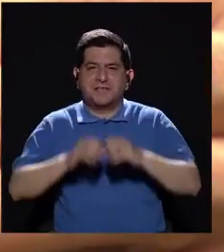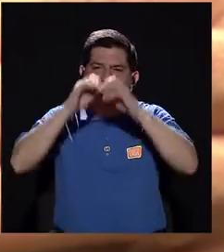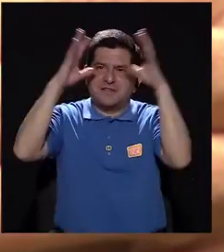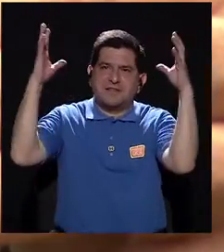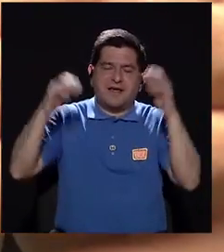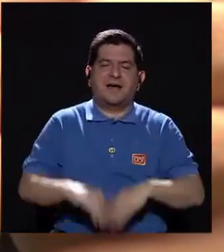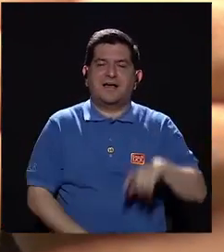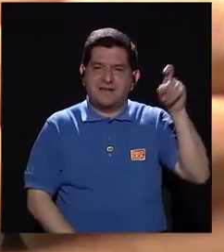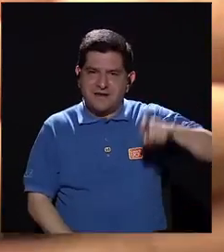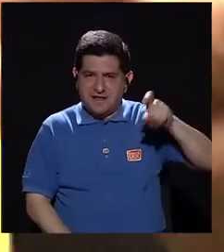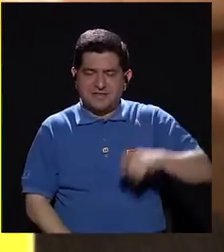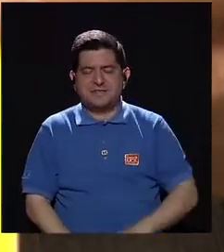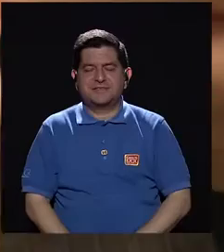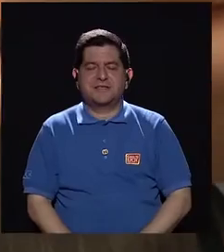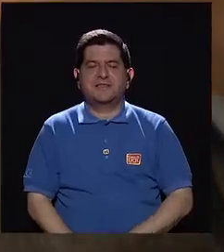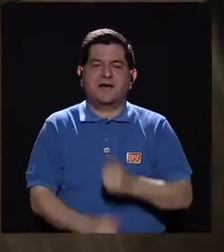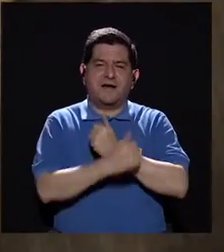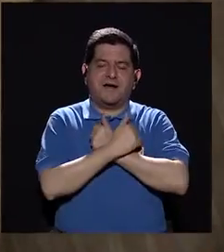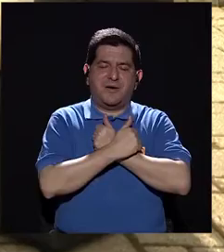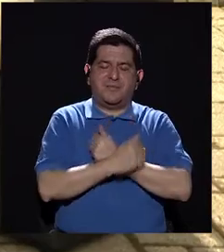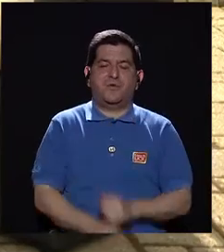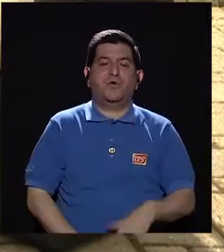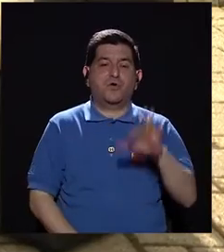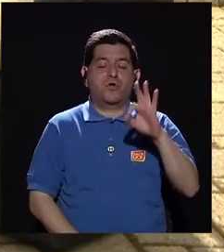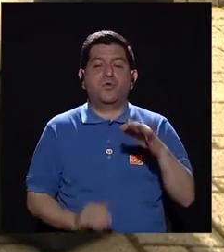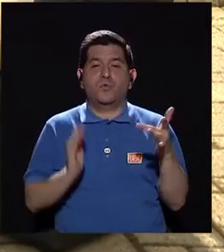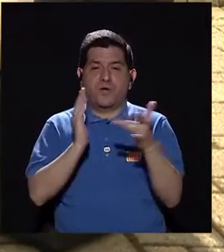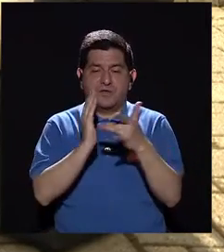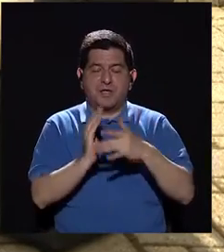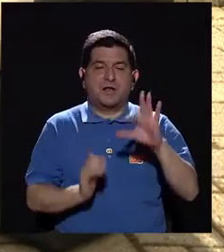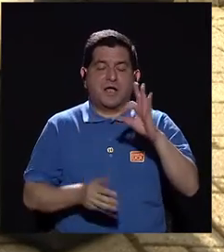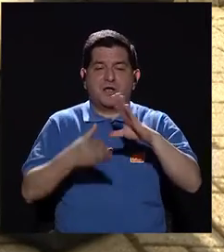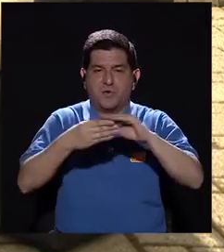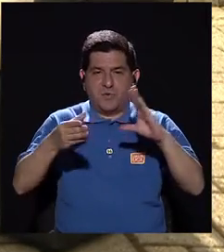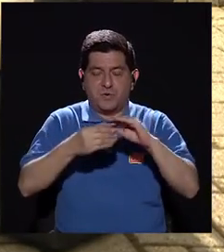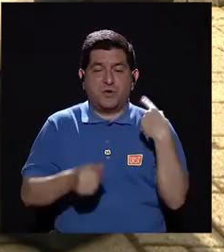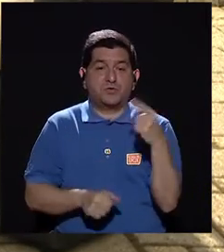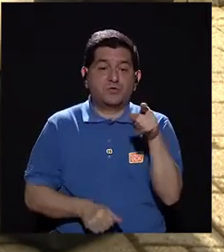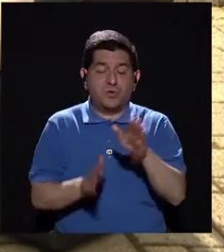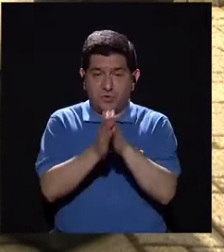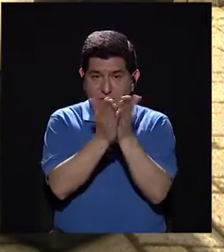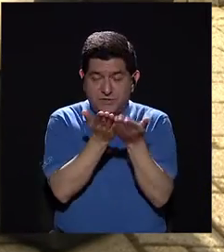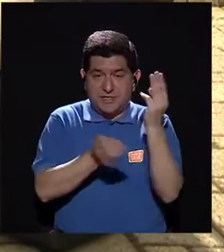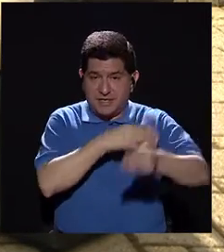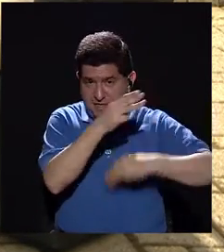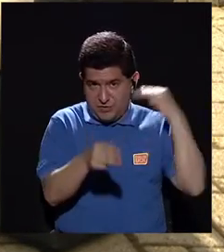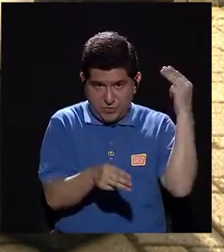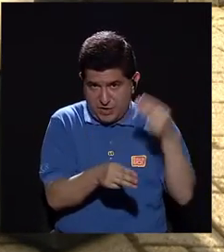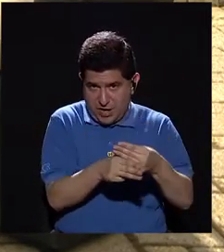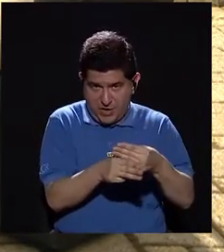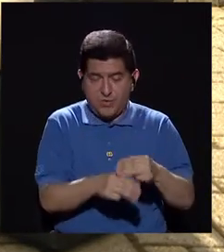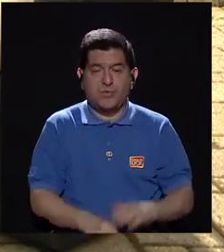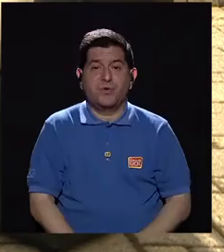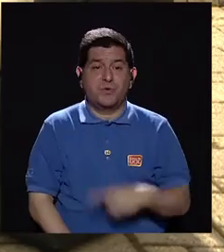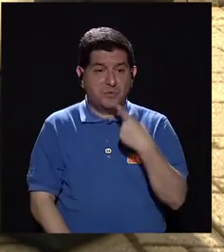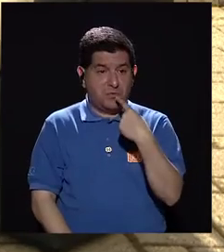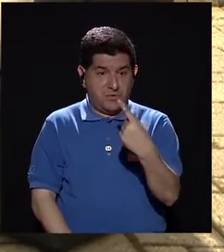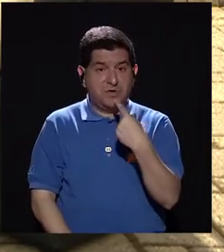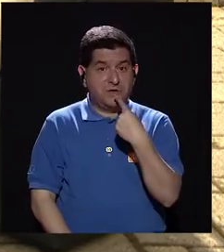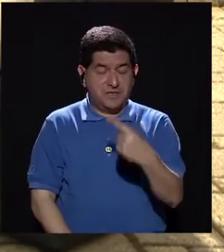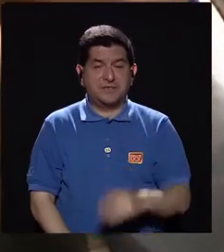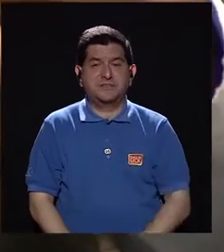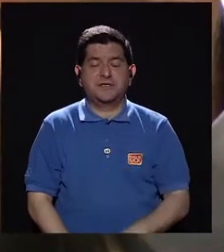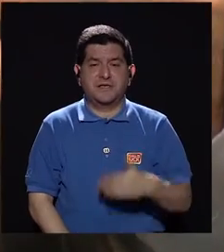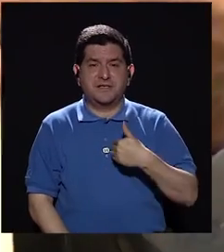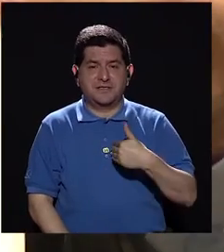imaginación, N de necesidad y hay amor. Trae nueve técnicas, nueve cuentos, y es el único libro en el mundo. Y lo voy a decir